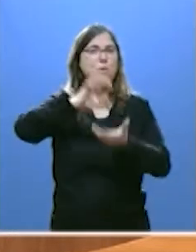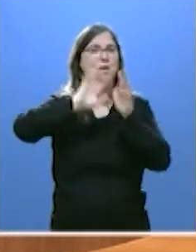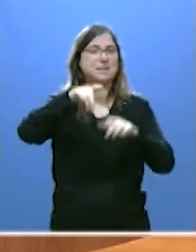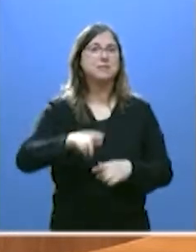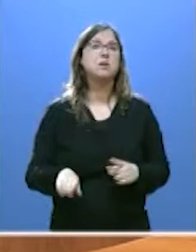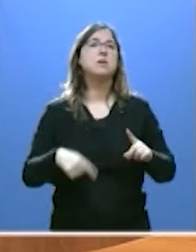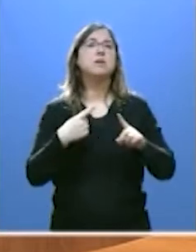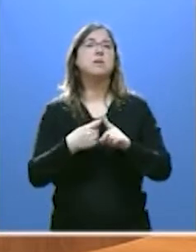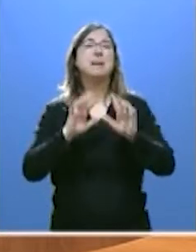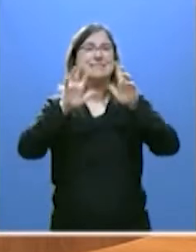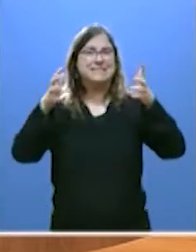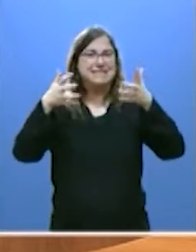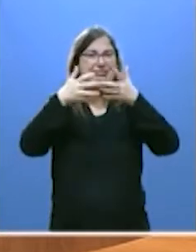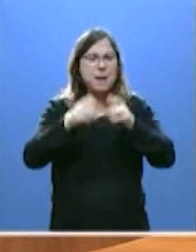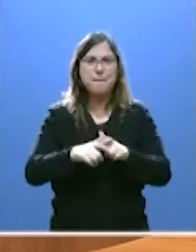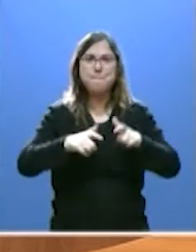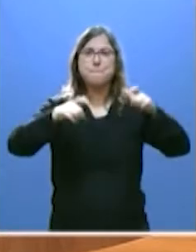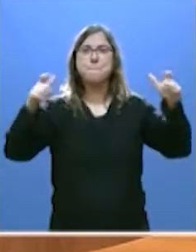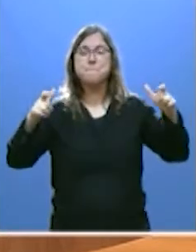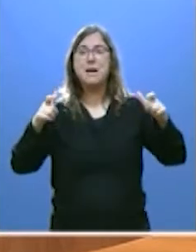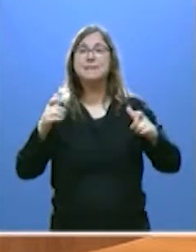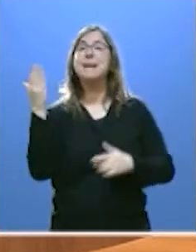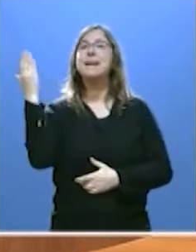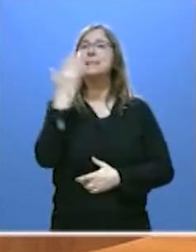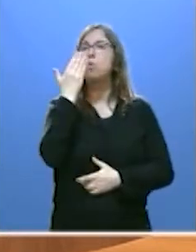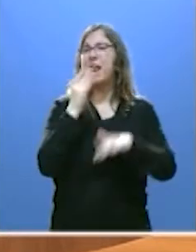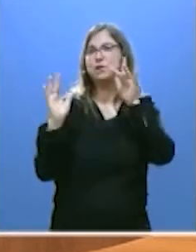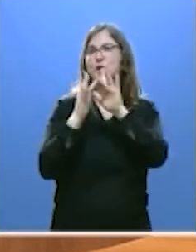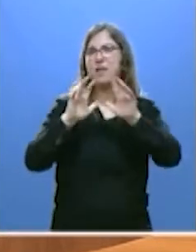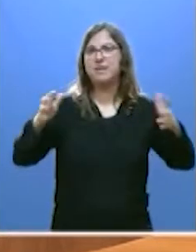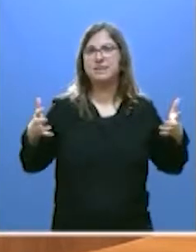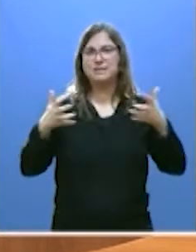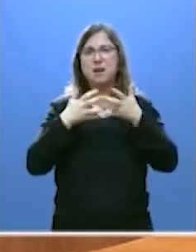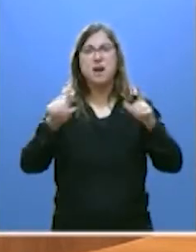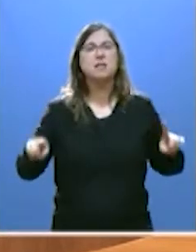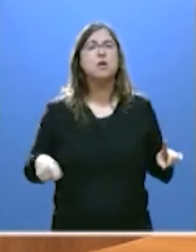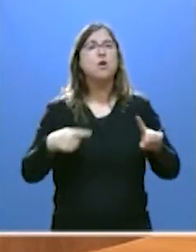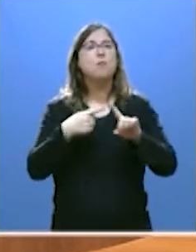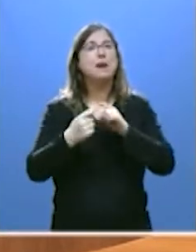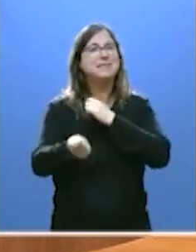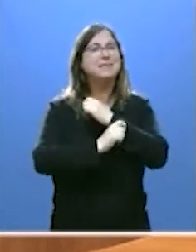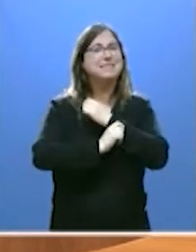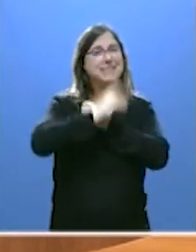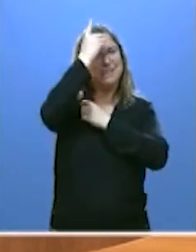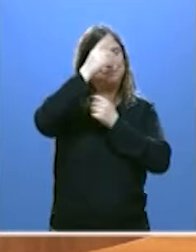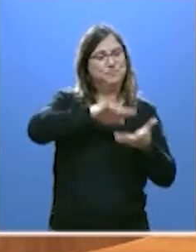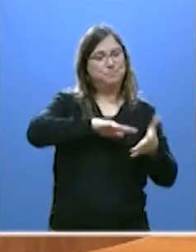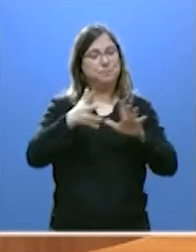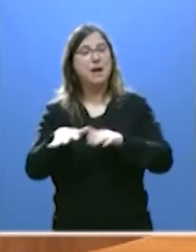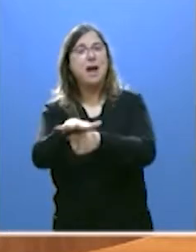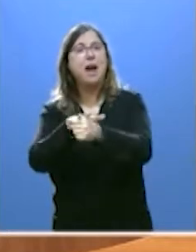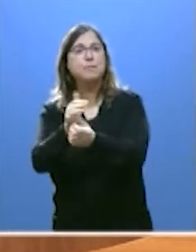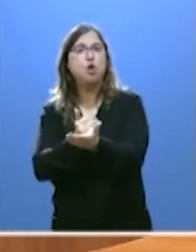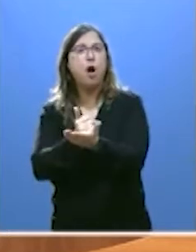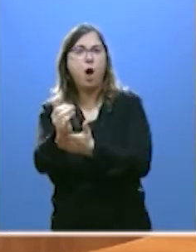la extensión de la banda ancha, las escuelas conectadas, también una estrategia de digitalización en el ámbito agrario